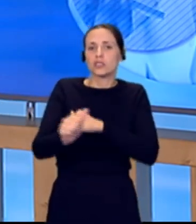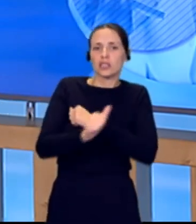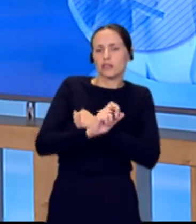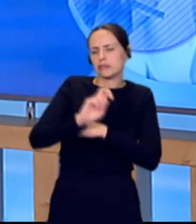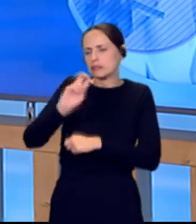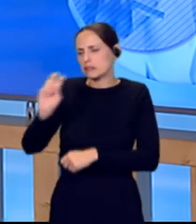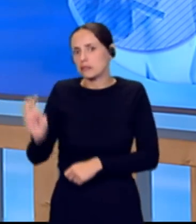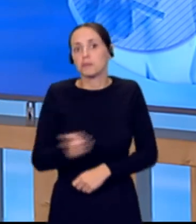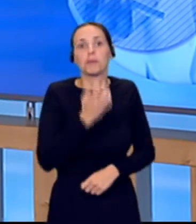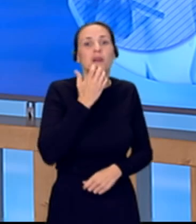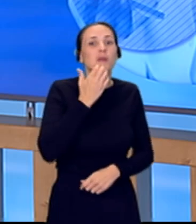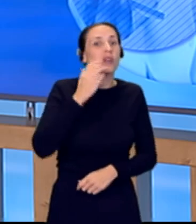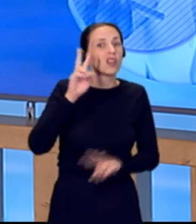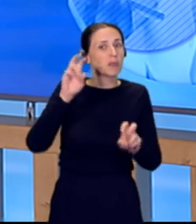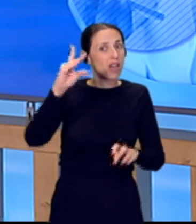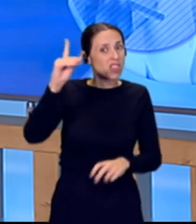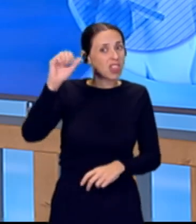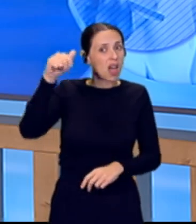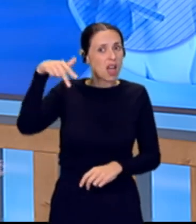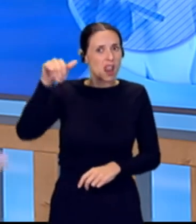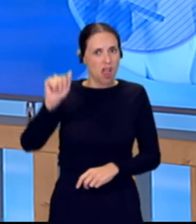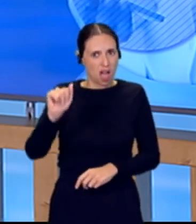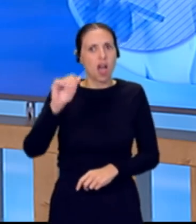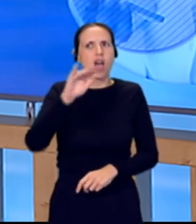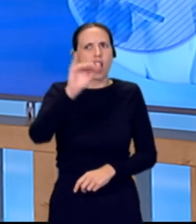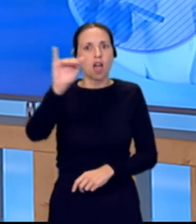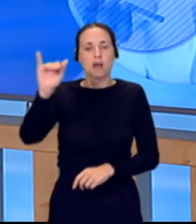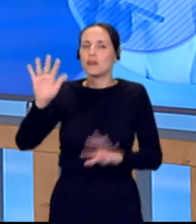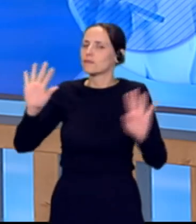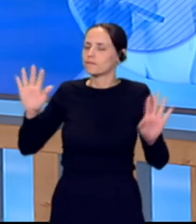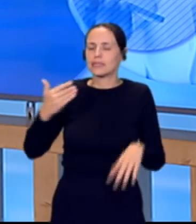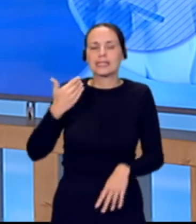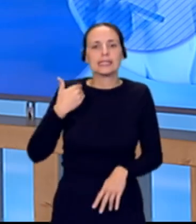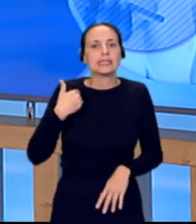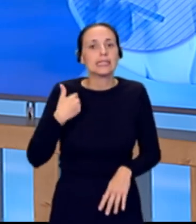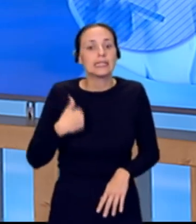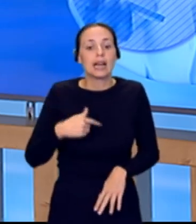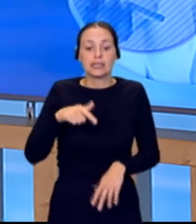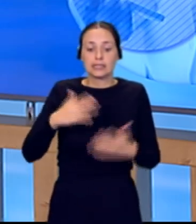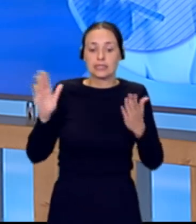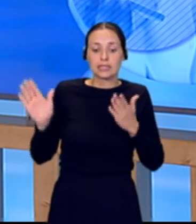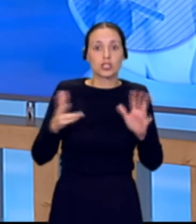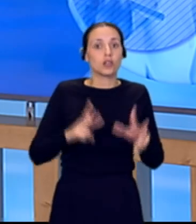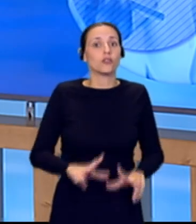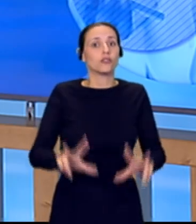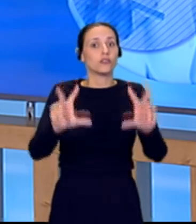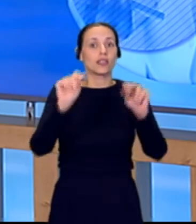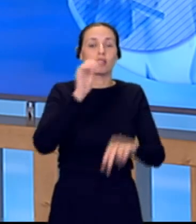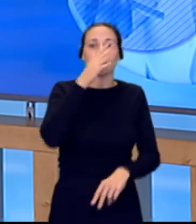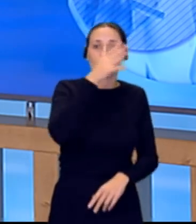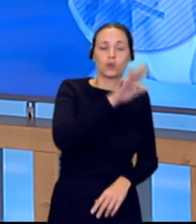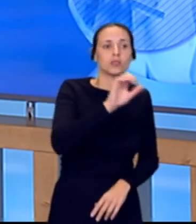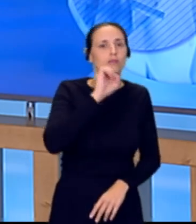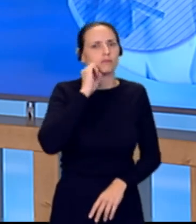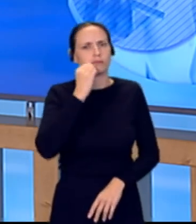relacionadas con la dana. Hay muchas de ellas, pero ahora ya llegamos al final de esta sección de denuncias, de quejas,